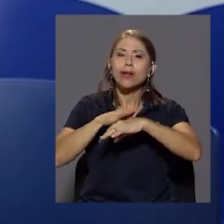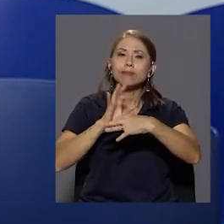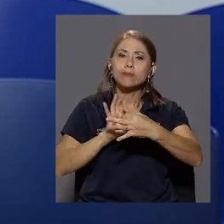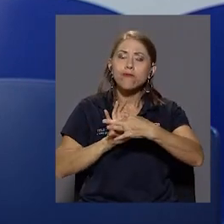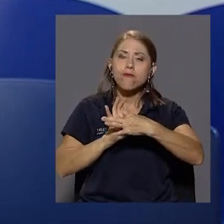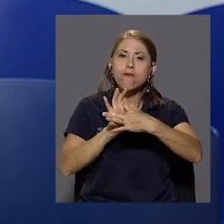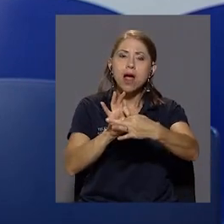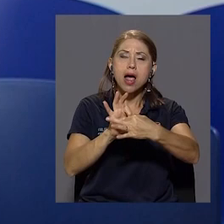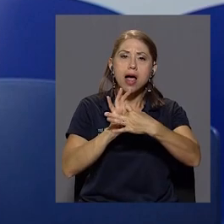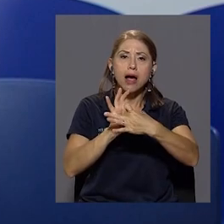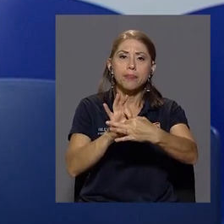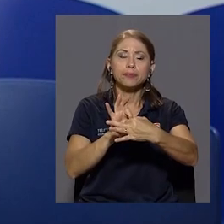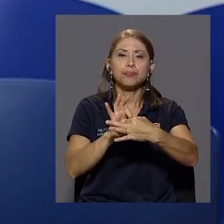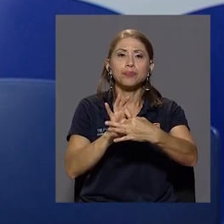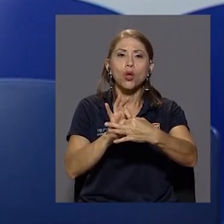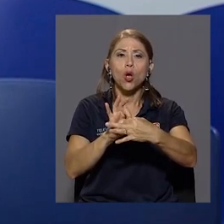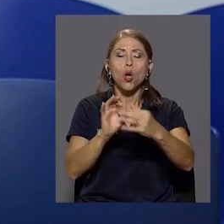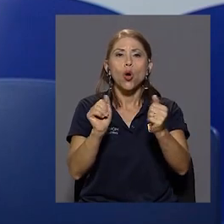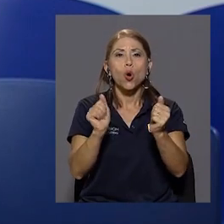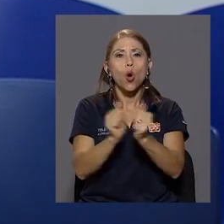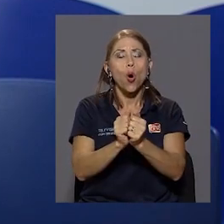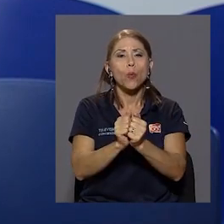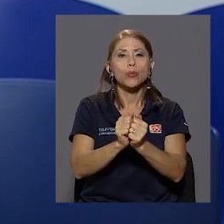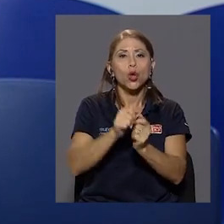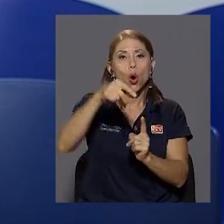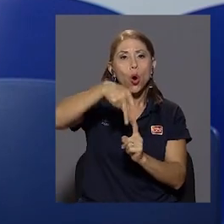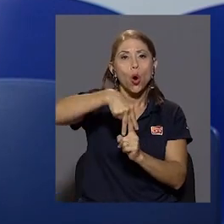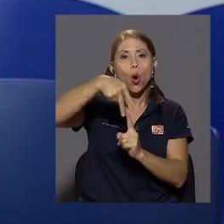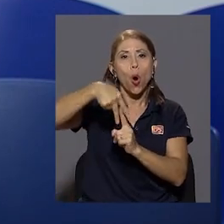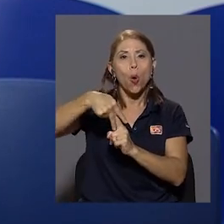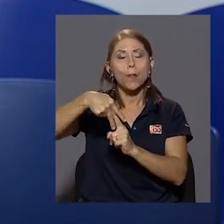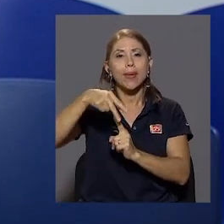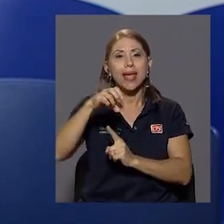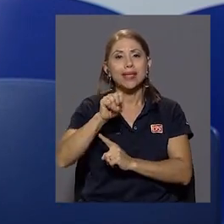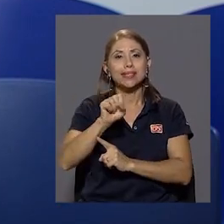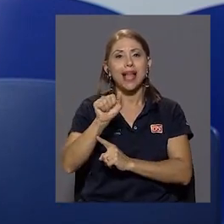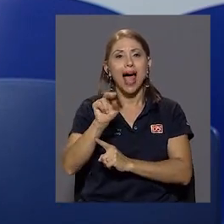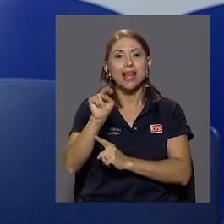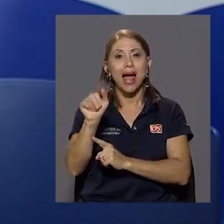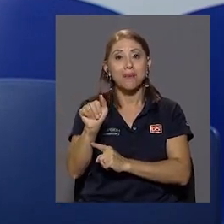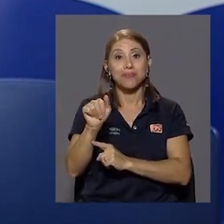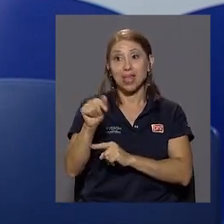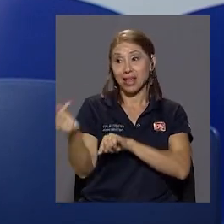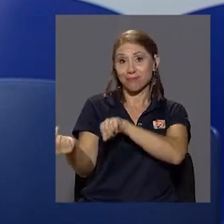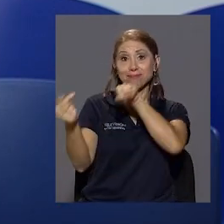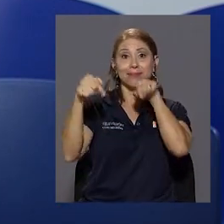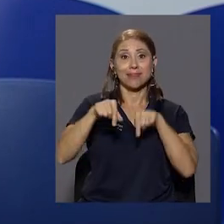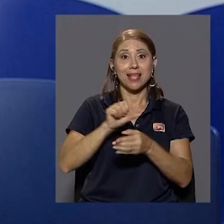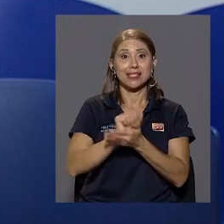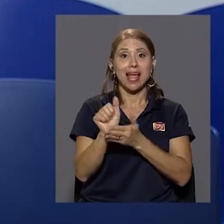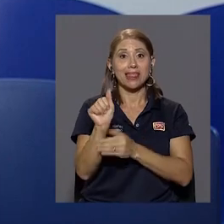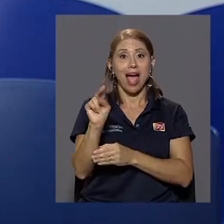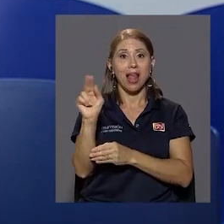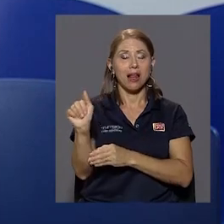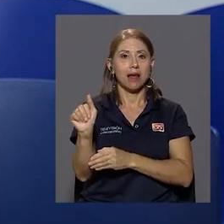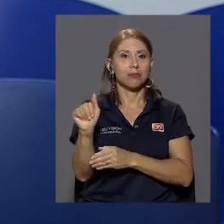la llegada de Copesana a Santana hay que decir que fue algo fabuloso porque